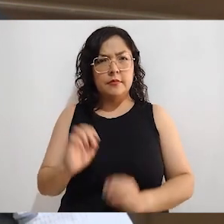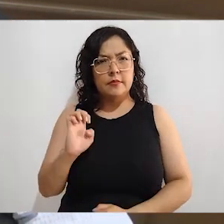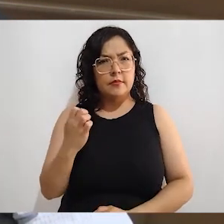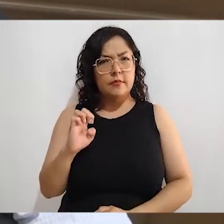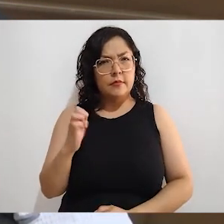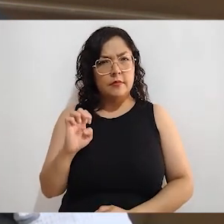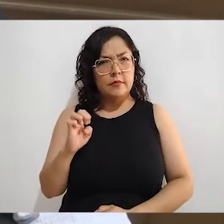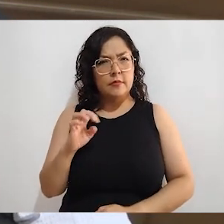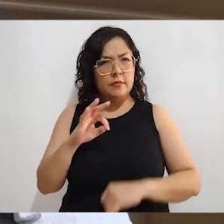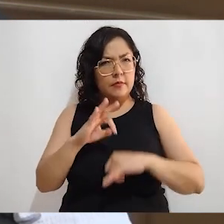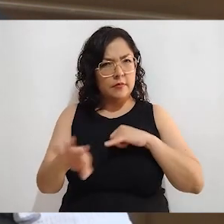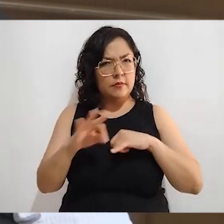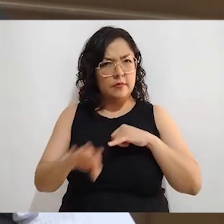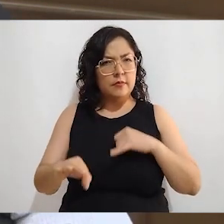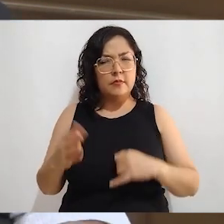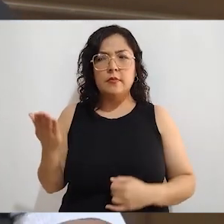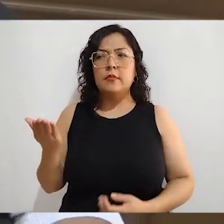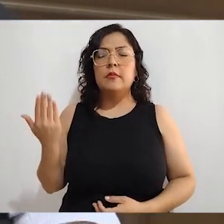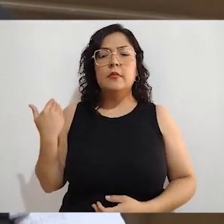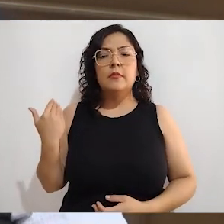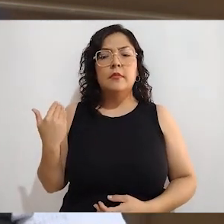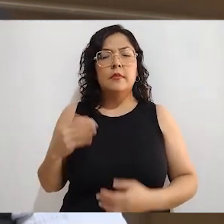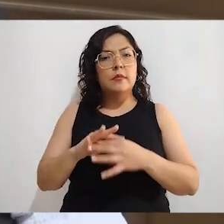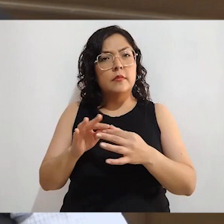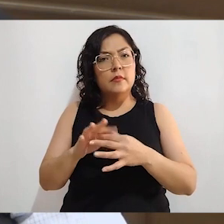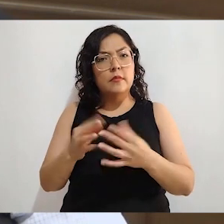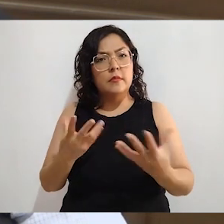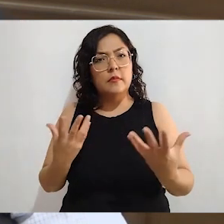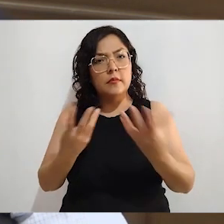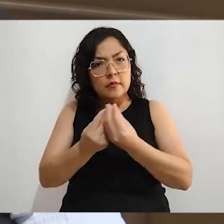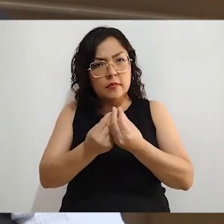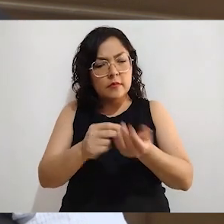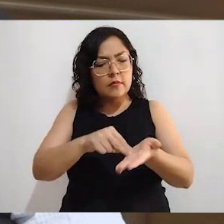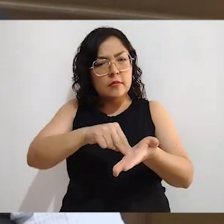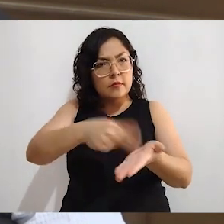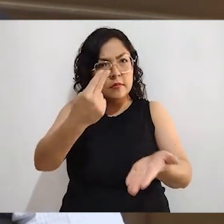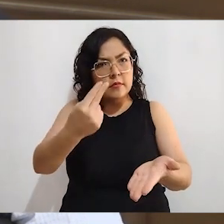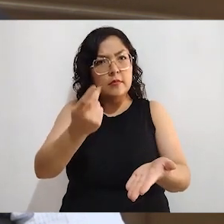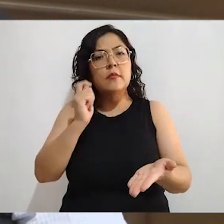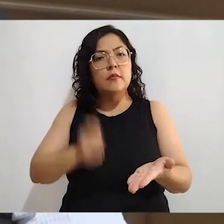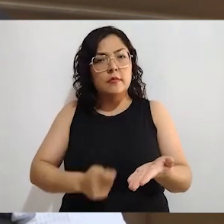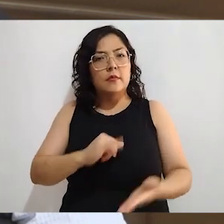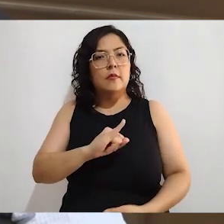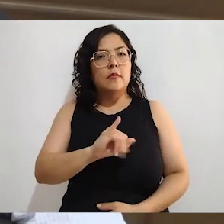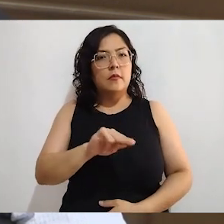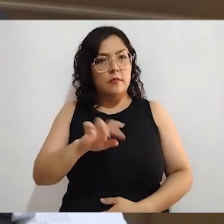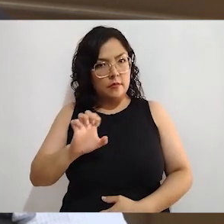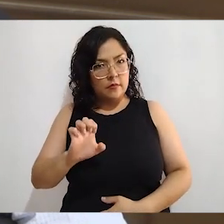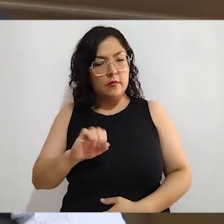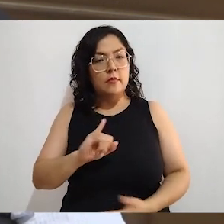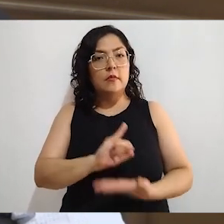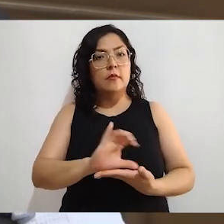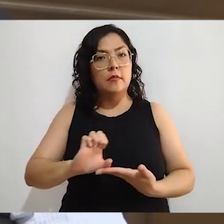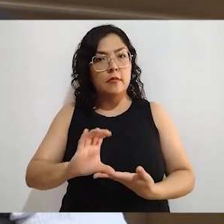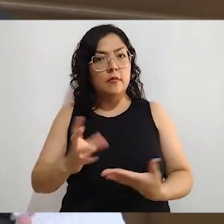firmamos un convenio de colaboración, más bien un plan de trabajo entre el Instituto Nacional Electoral y el Instituto Electoral de Coahuila,